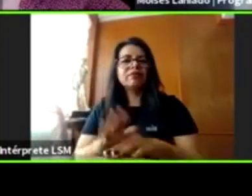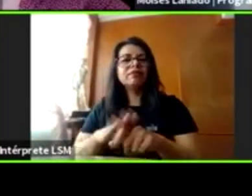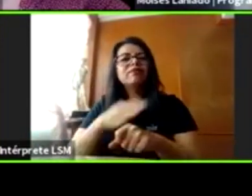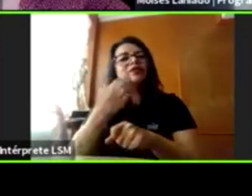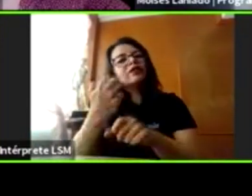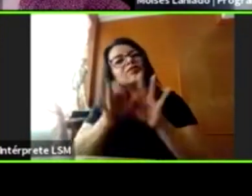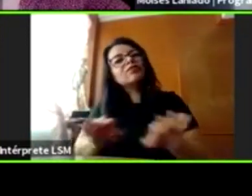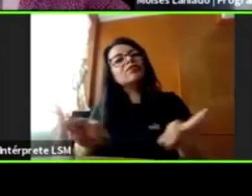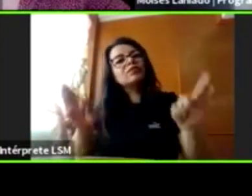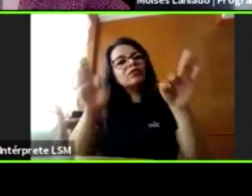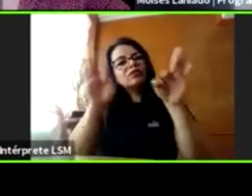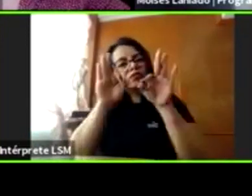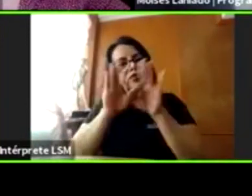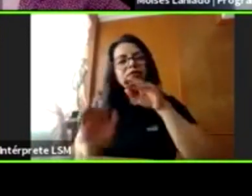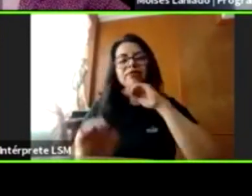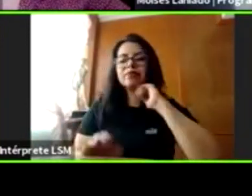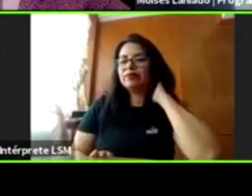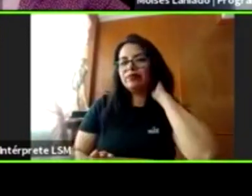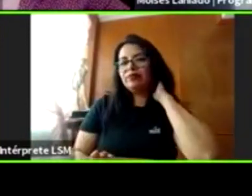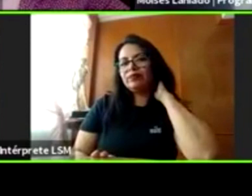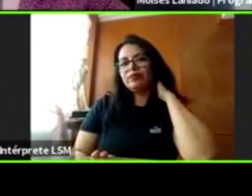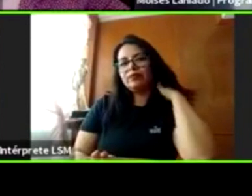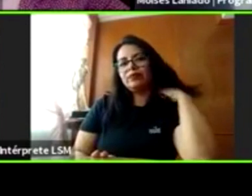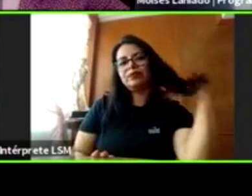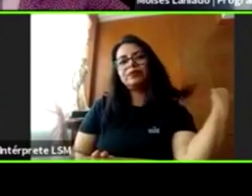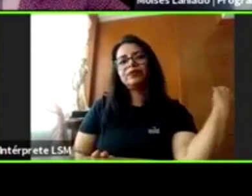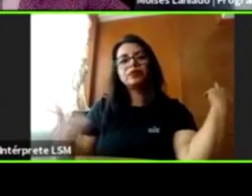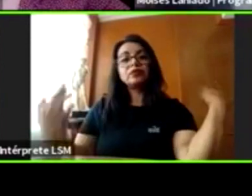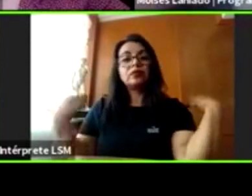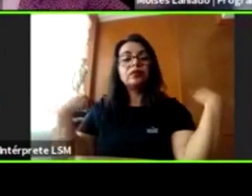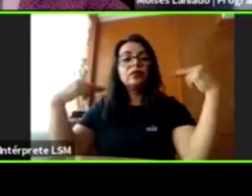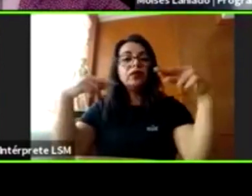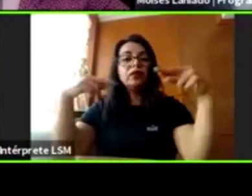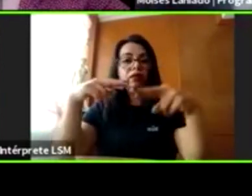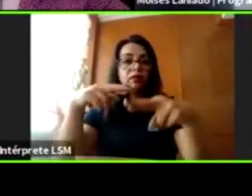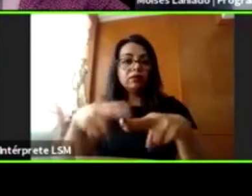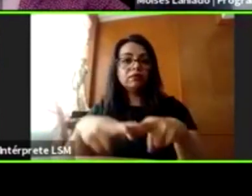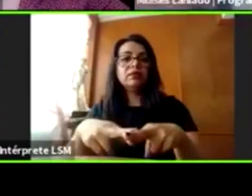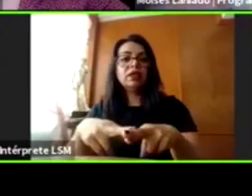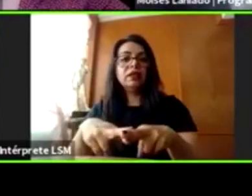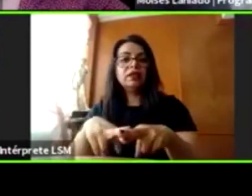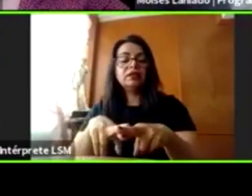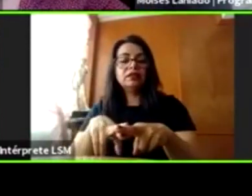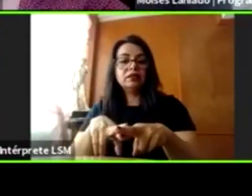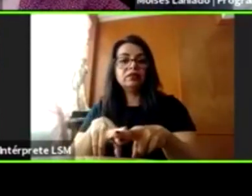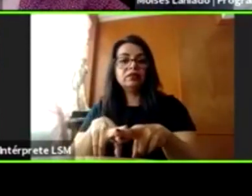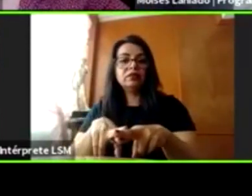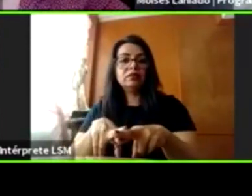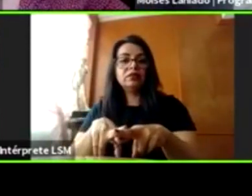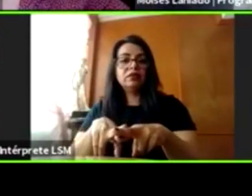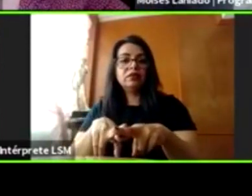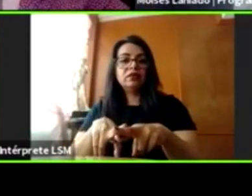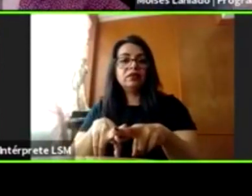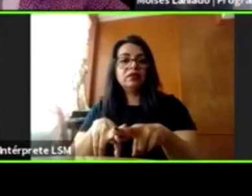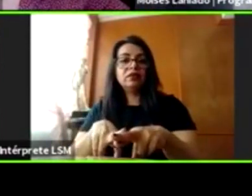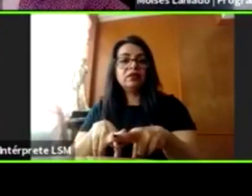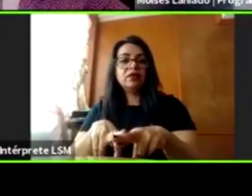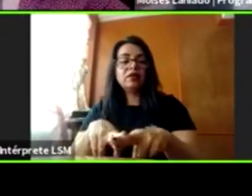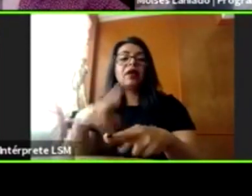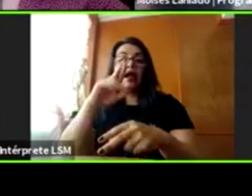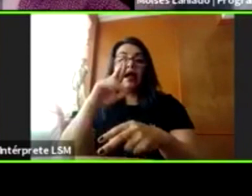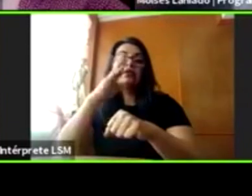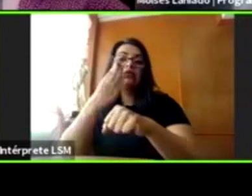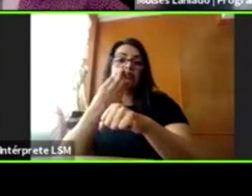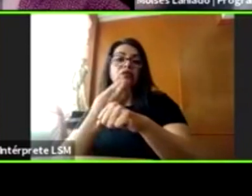muy importante que los maestros que se vuelven como el segundo frente de batalla, estén